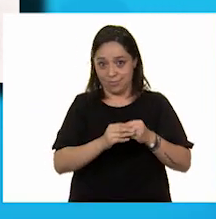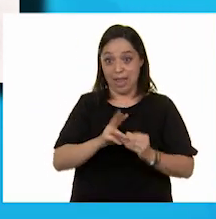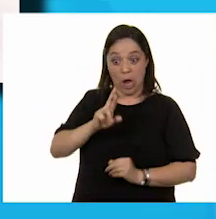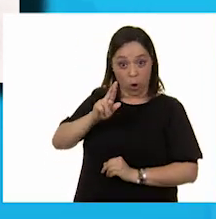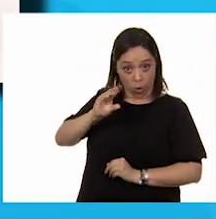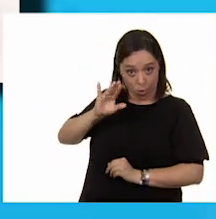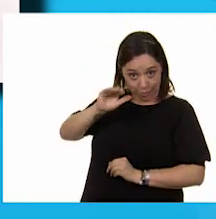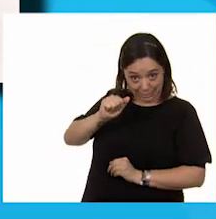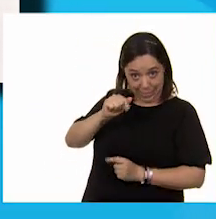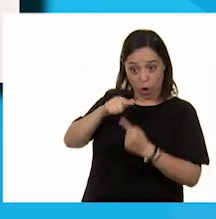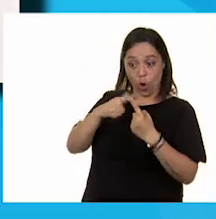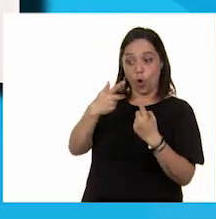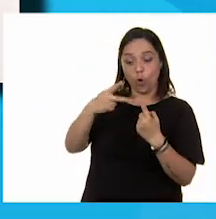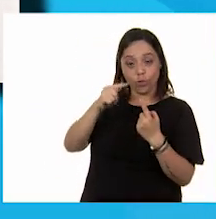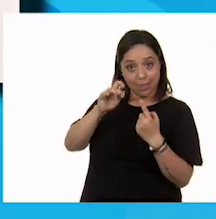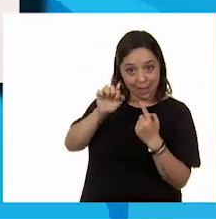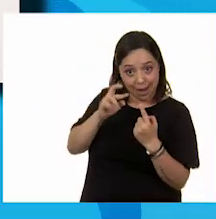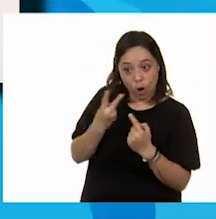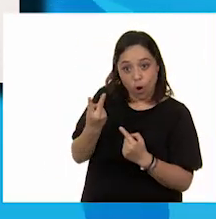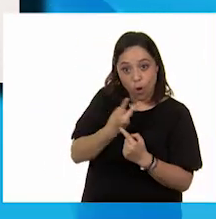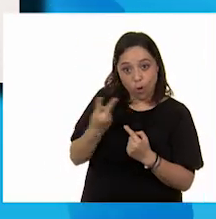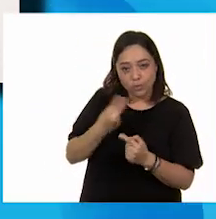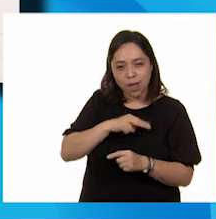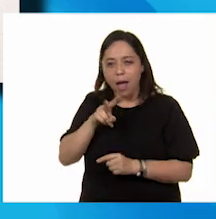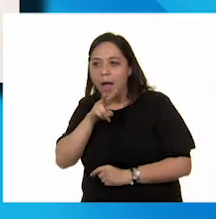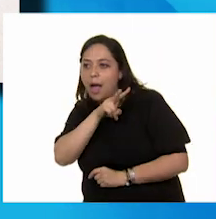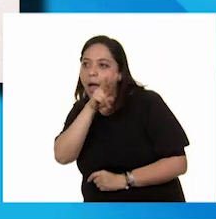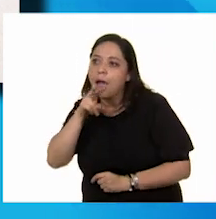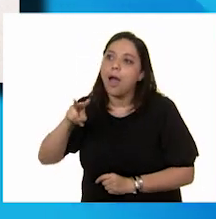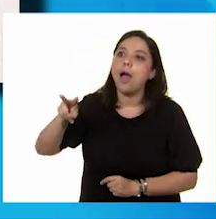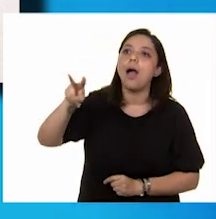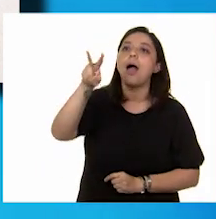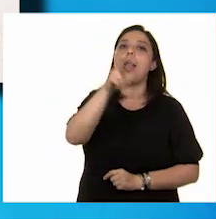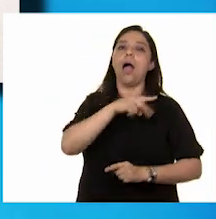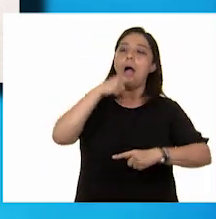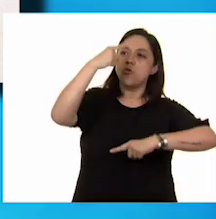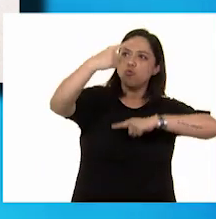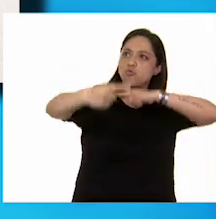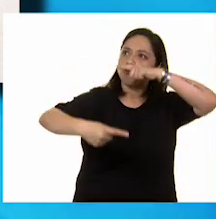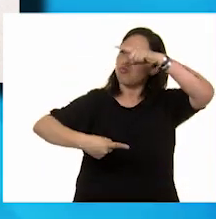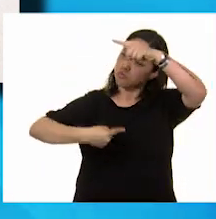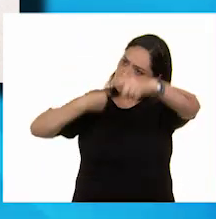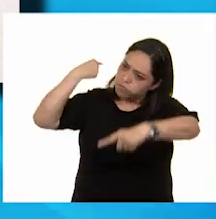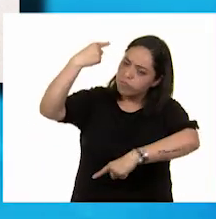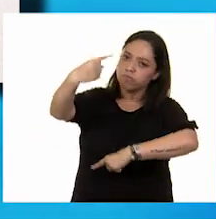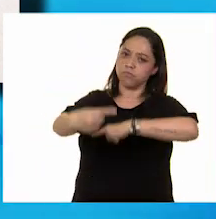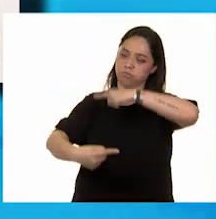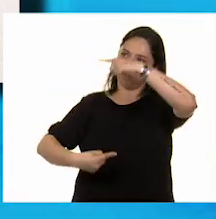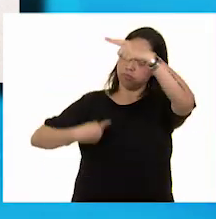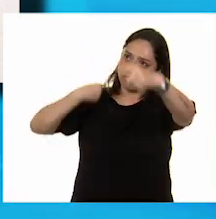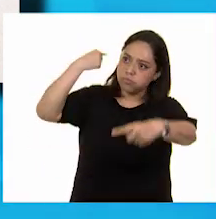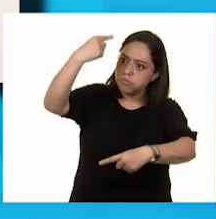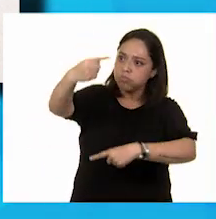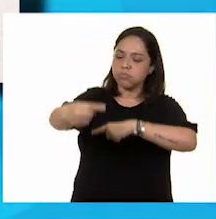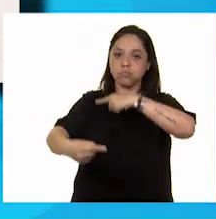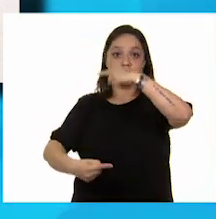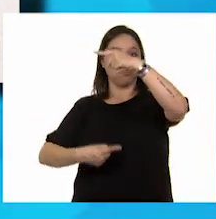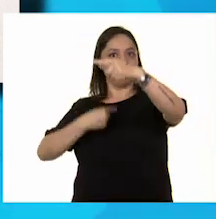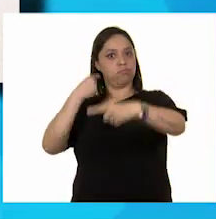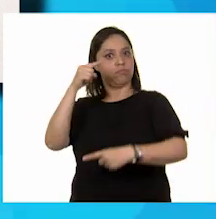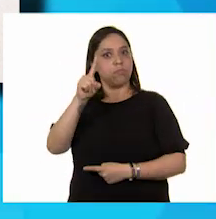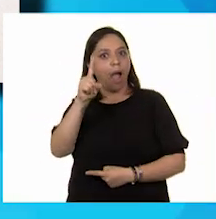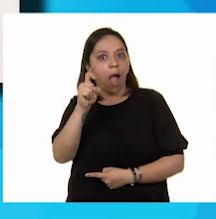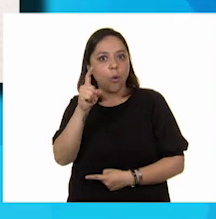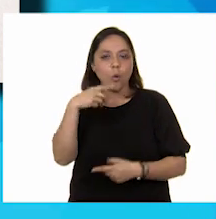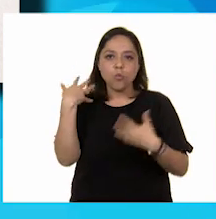y Gotero también pudieron conocer aquella gran rueda del molino que funcionaba con el agua y con su